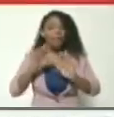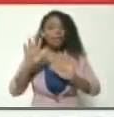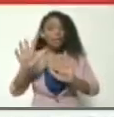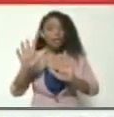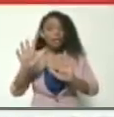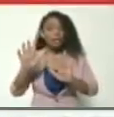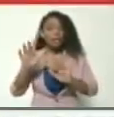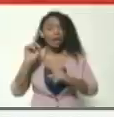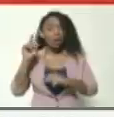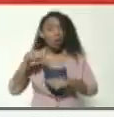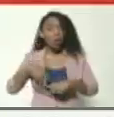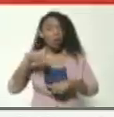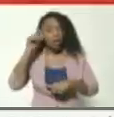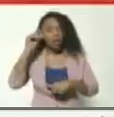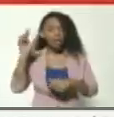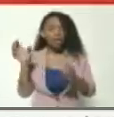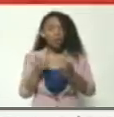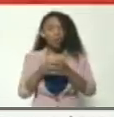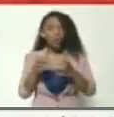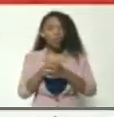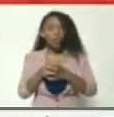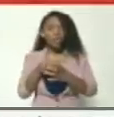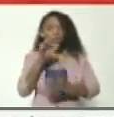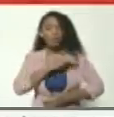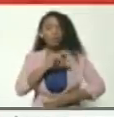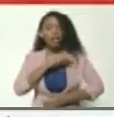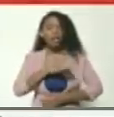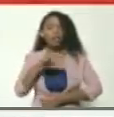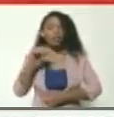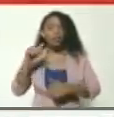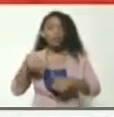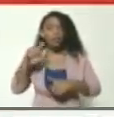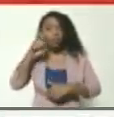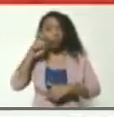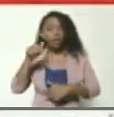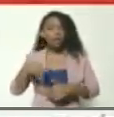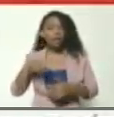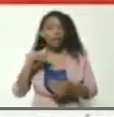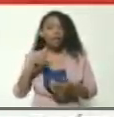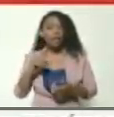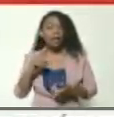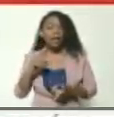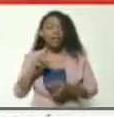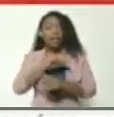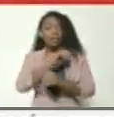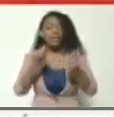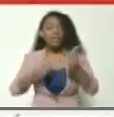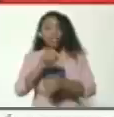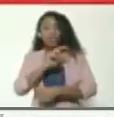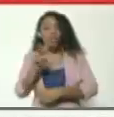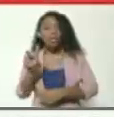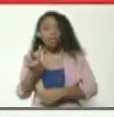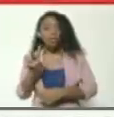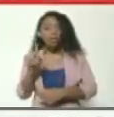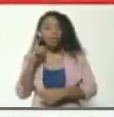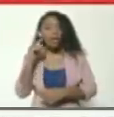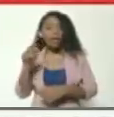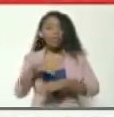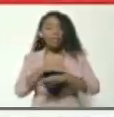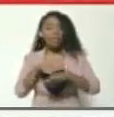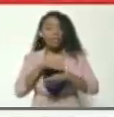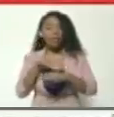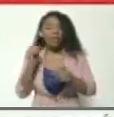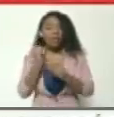organismos de seguridad social del país. Es viceministro de seguridad social del Ministerio del Trabajo.